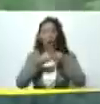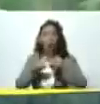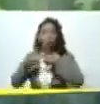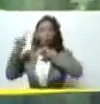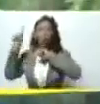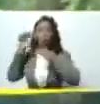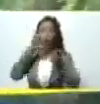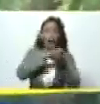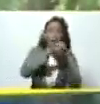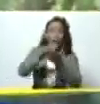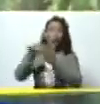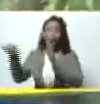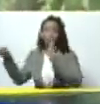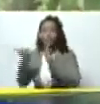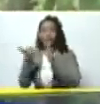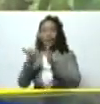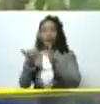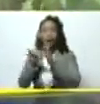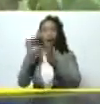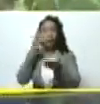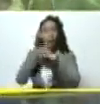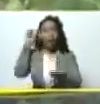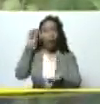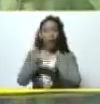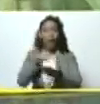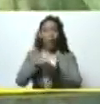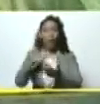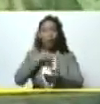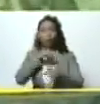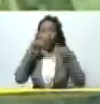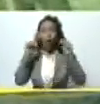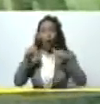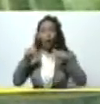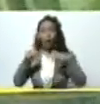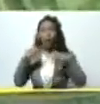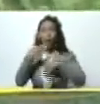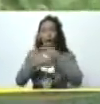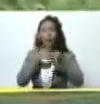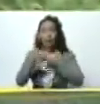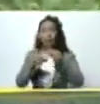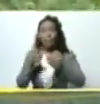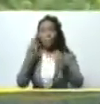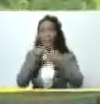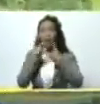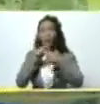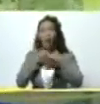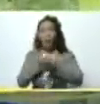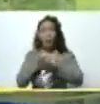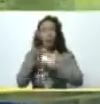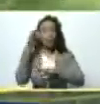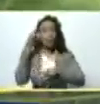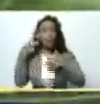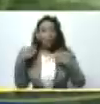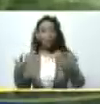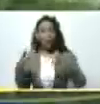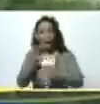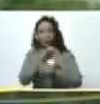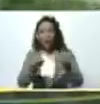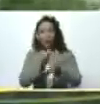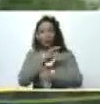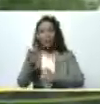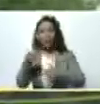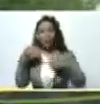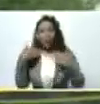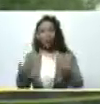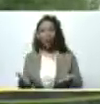a otros estados aledaños al estado aragua aquí nos encontramos le voy a dar la palabra a nuestra ministra a la viceministra